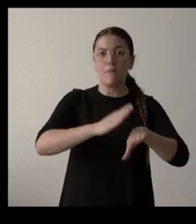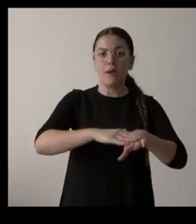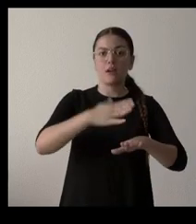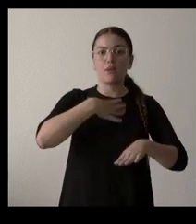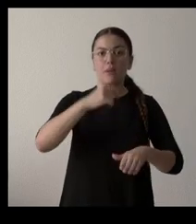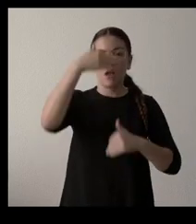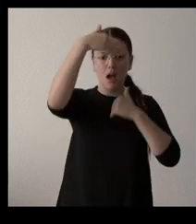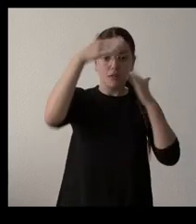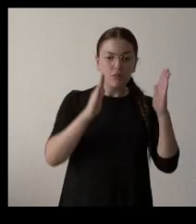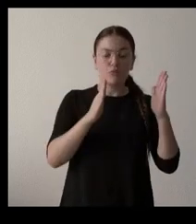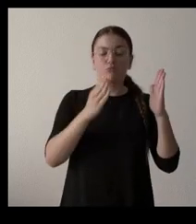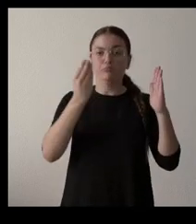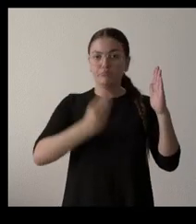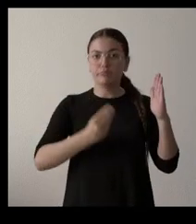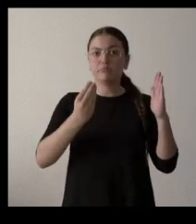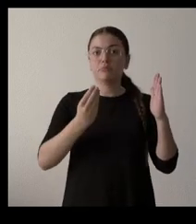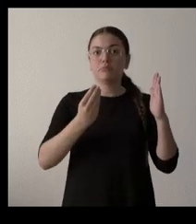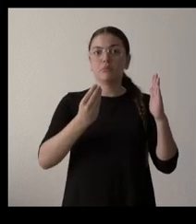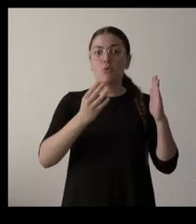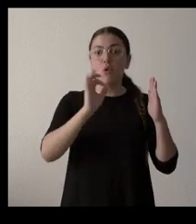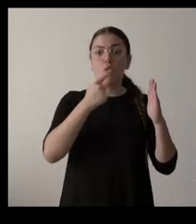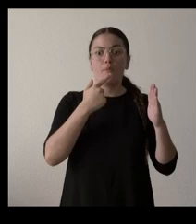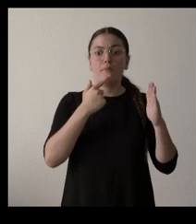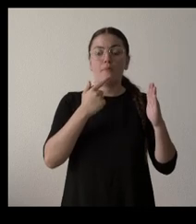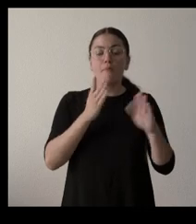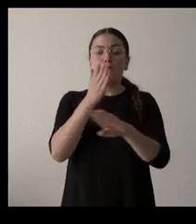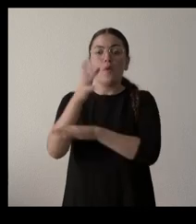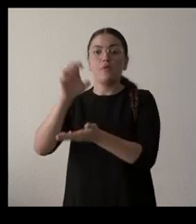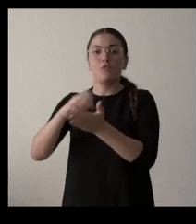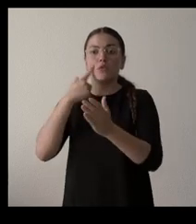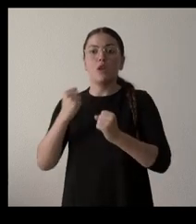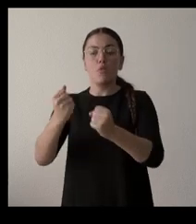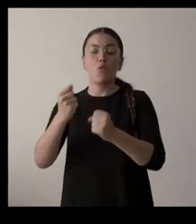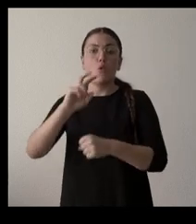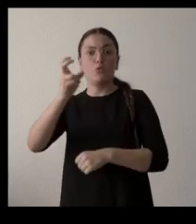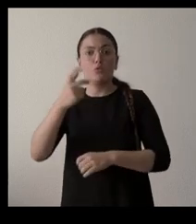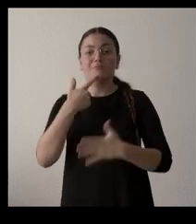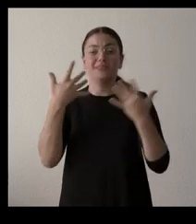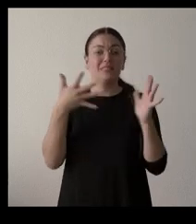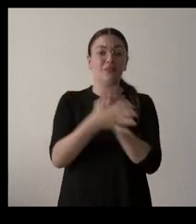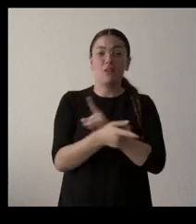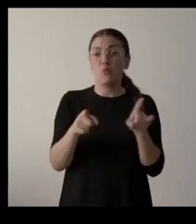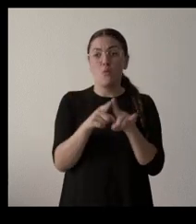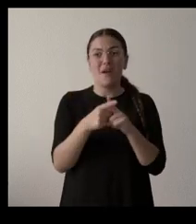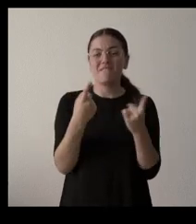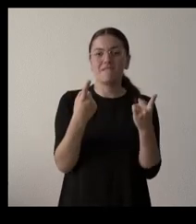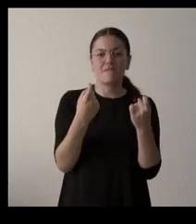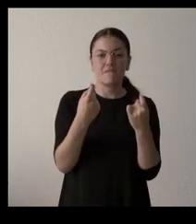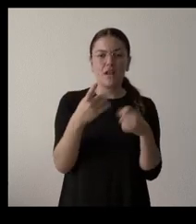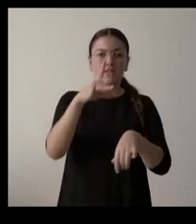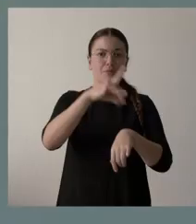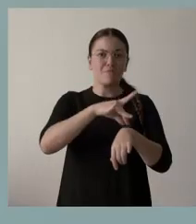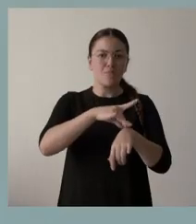a los posibles pacientes en otros centros de salud. En definitiva lo de siempre el déficit de sanitarios en la comunidad.